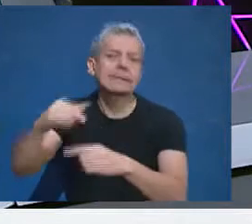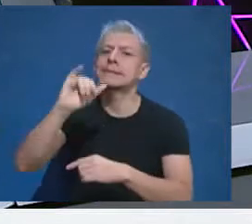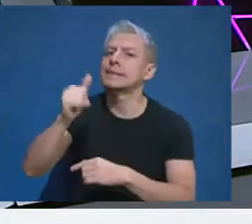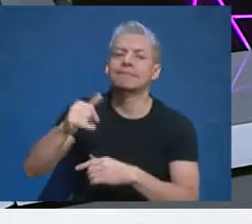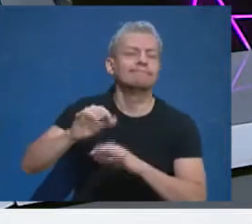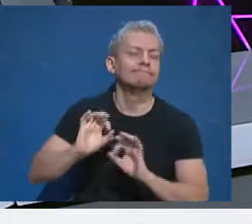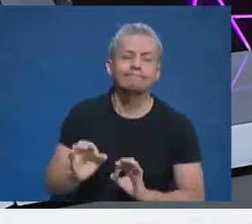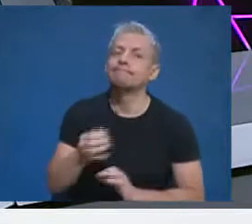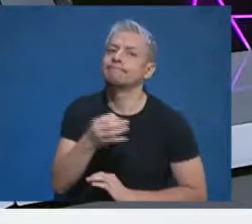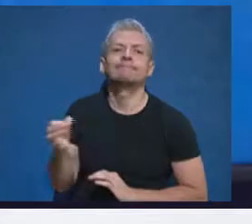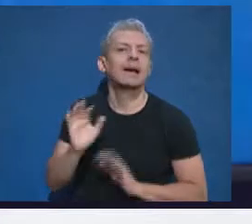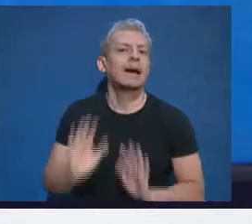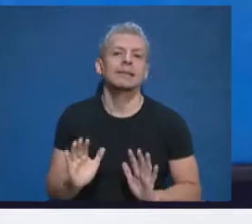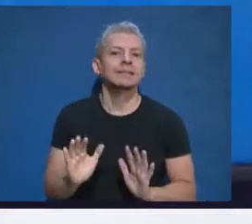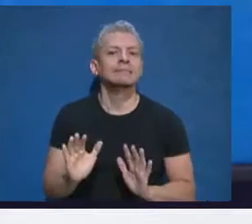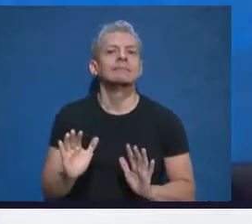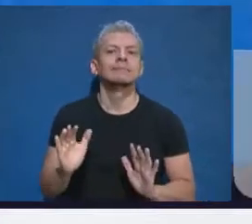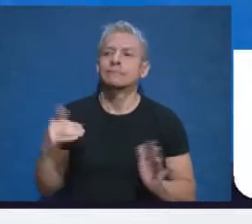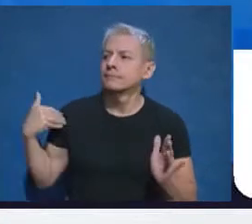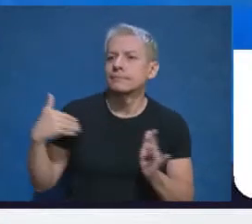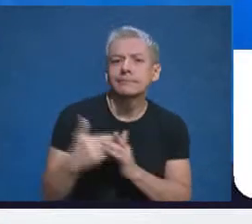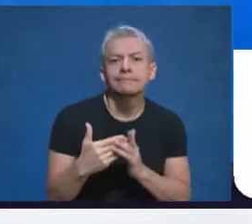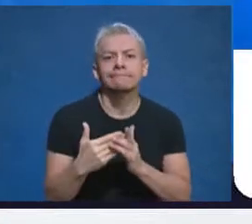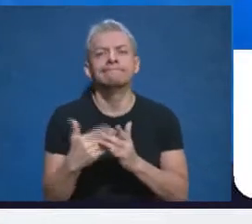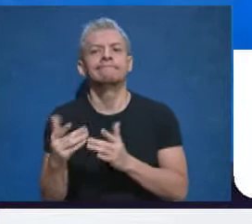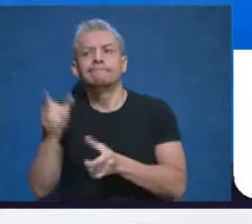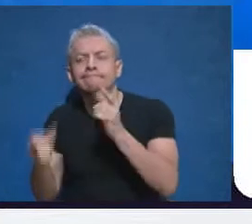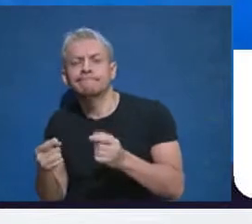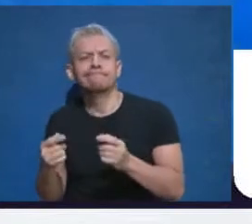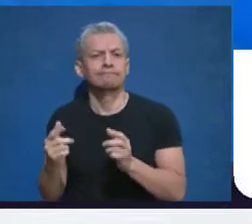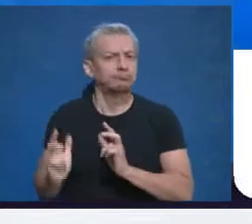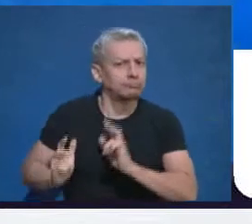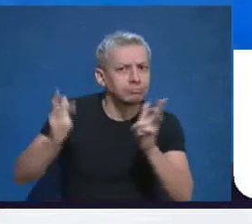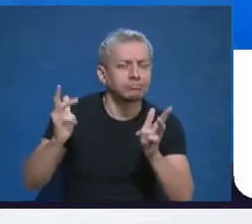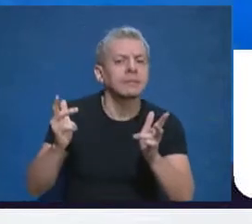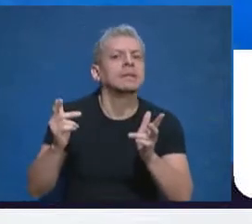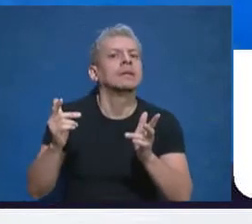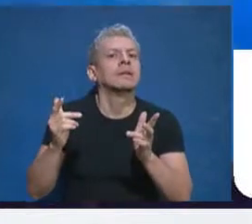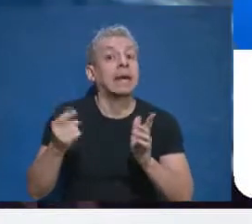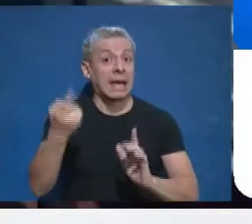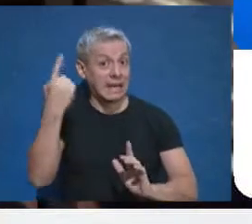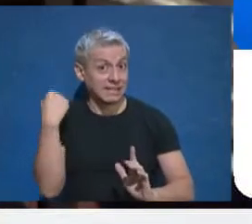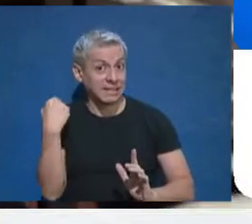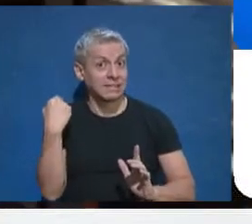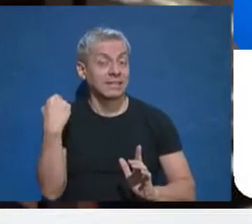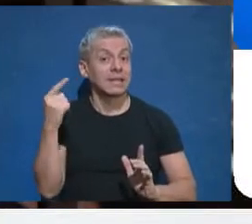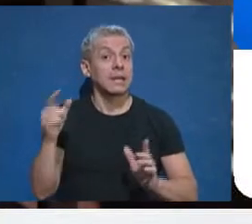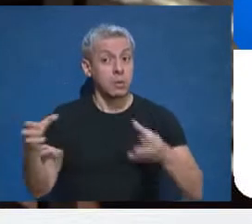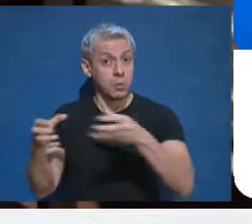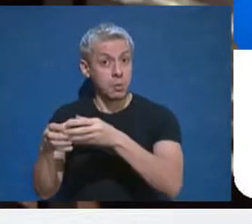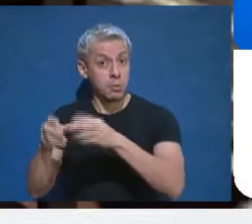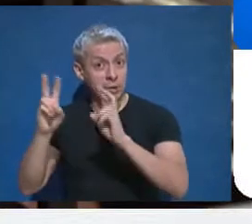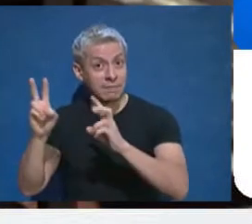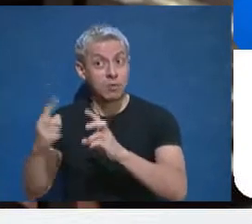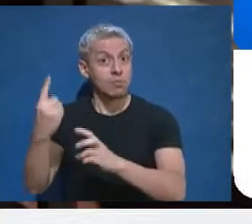y así es y así ha sido a lo largo de estas horas. Ayer inclusive una integrante del peronismo, estamos